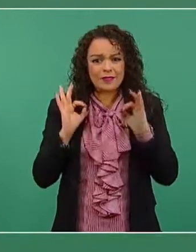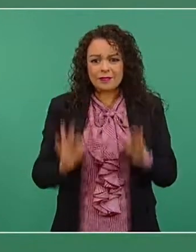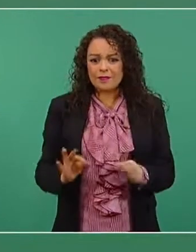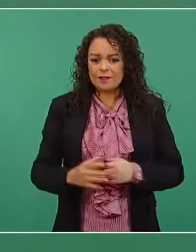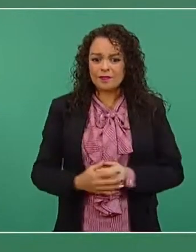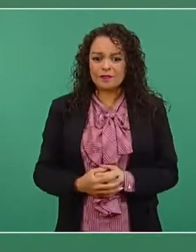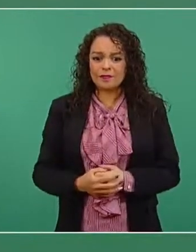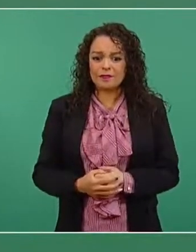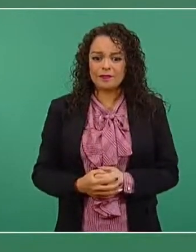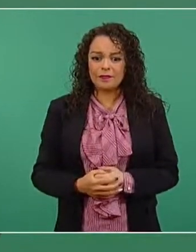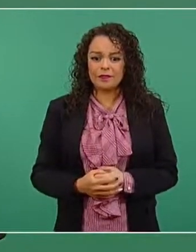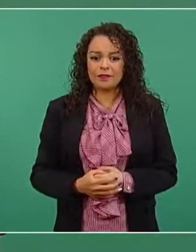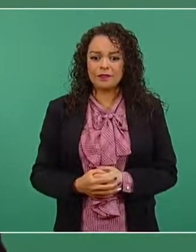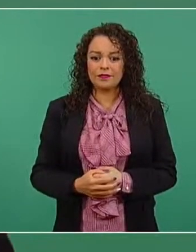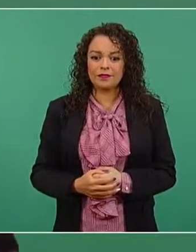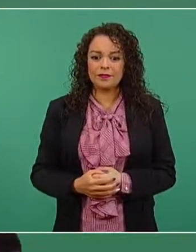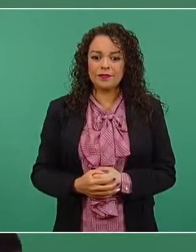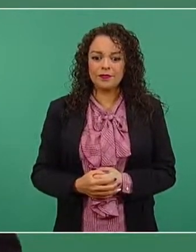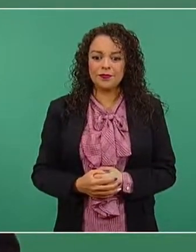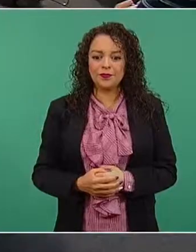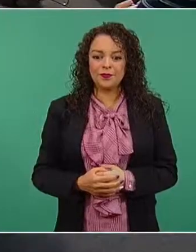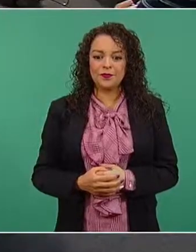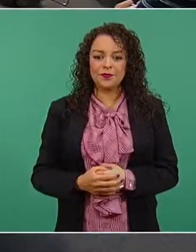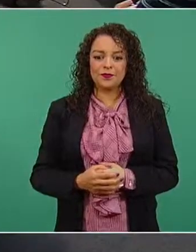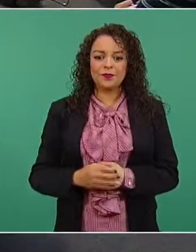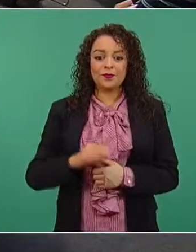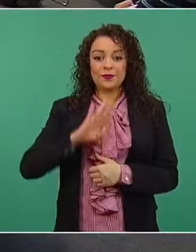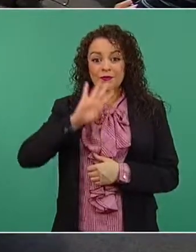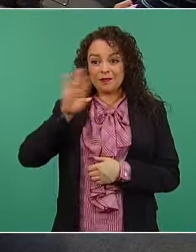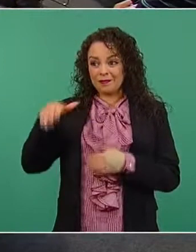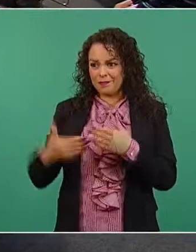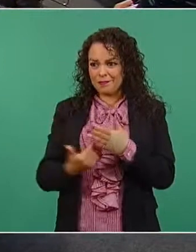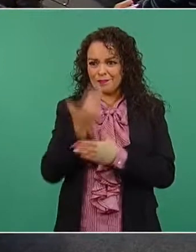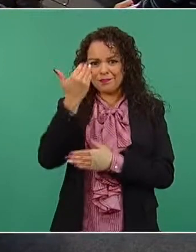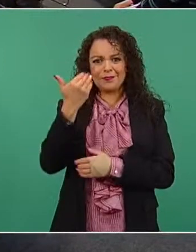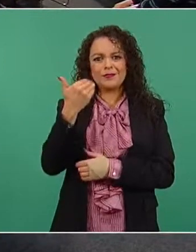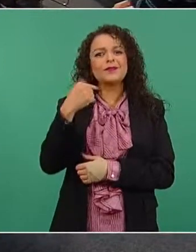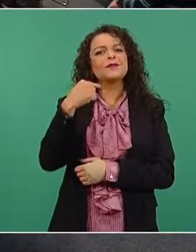Al otro día estaba yo leyendo que me critican.